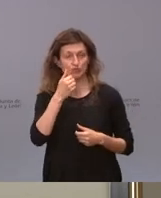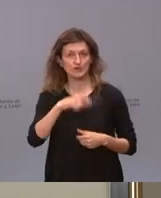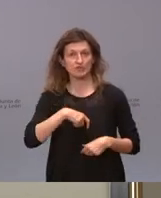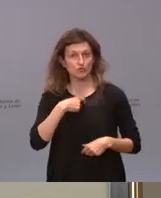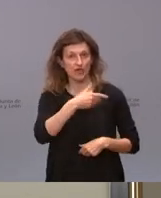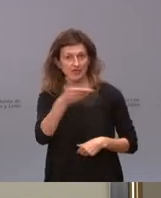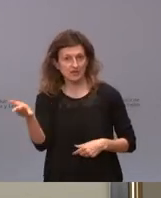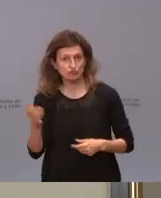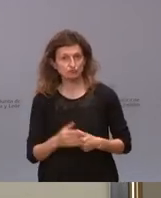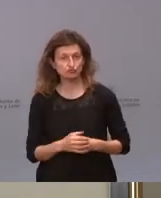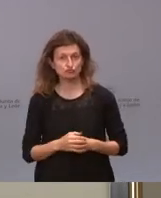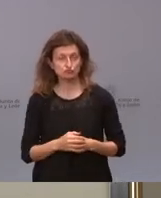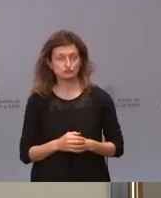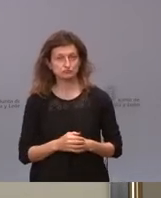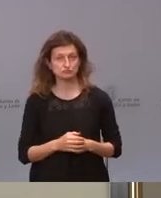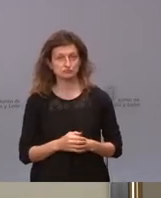deberían